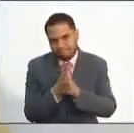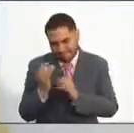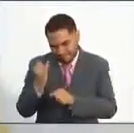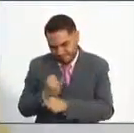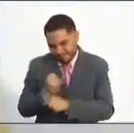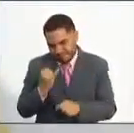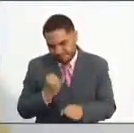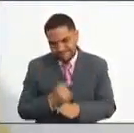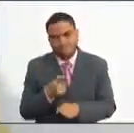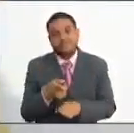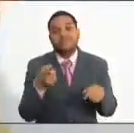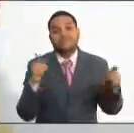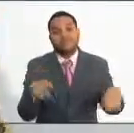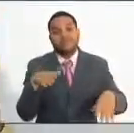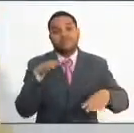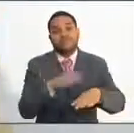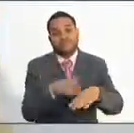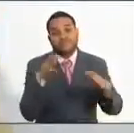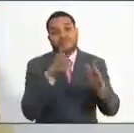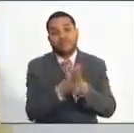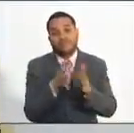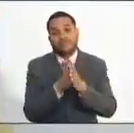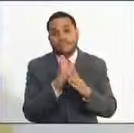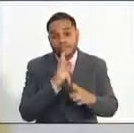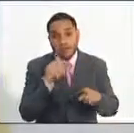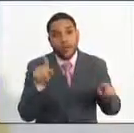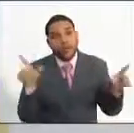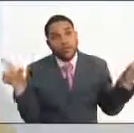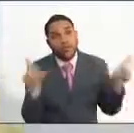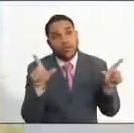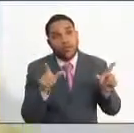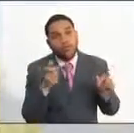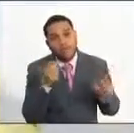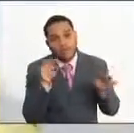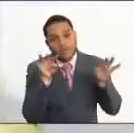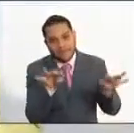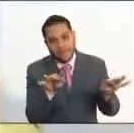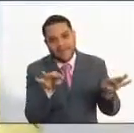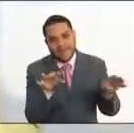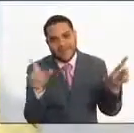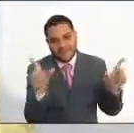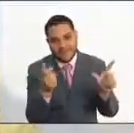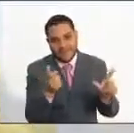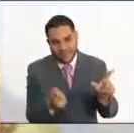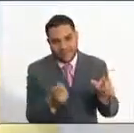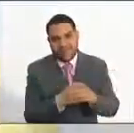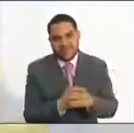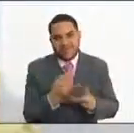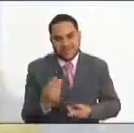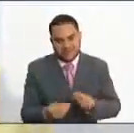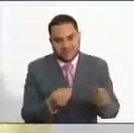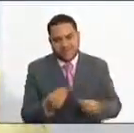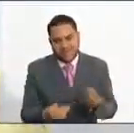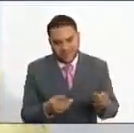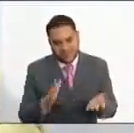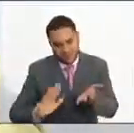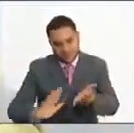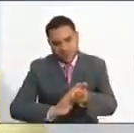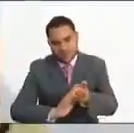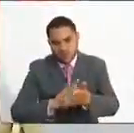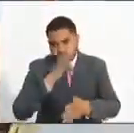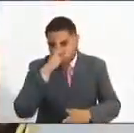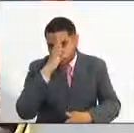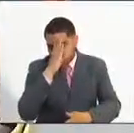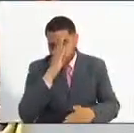queremos recordarle a todos nuestros televidentes, a quienes están aquí pendientes de esta Administración Pública en Acción, que estamos despejando, que estamos resolviendo